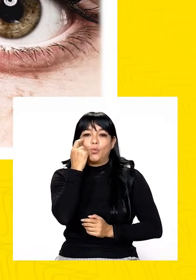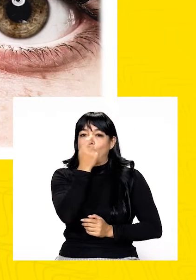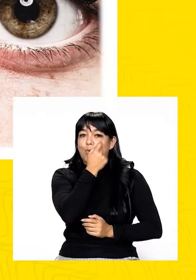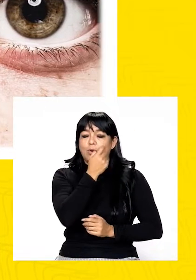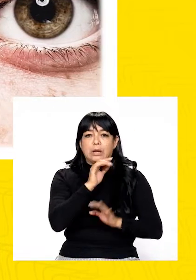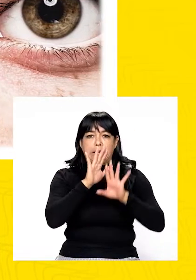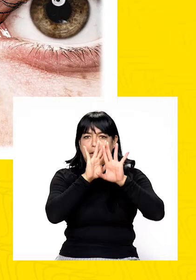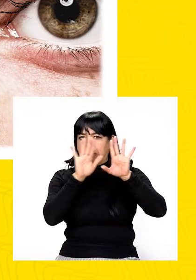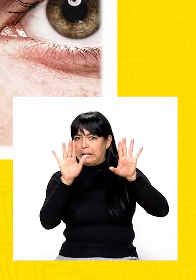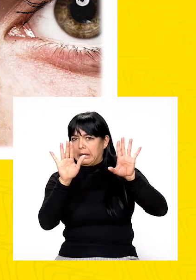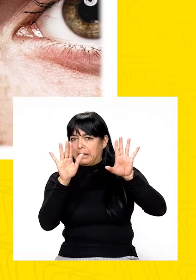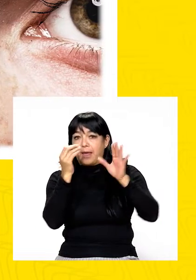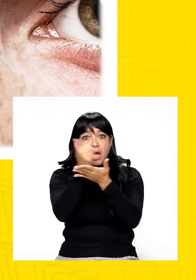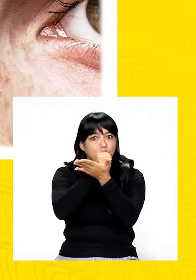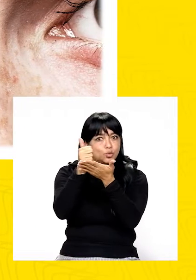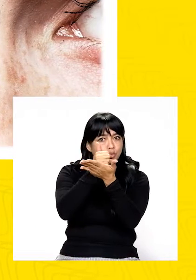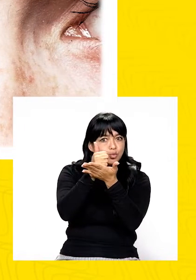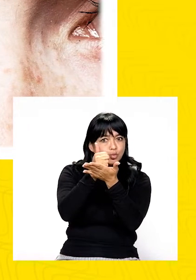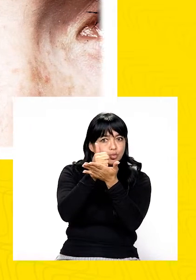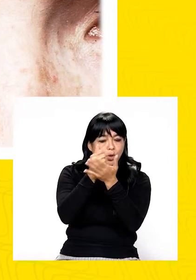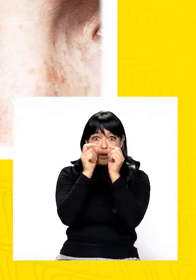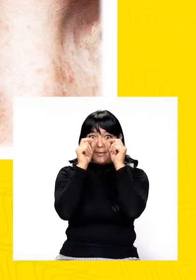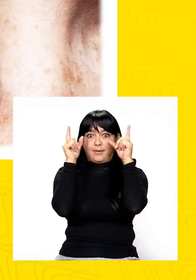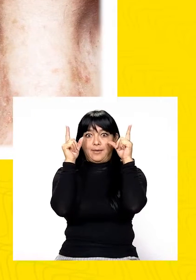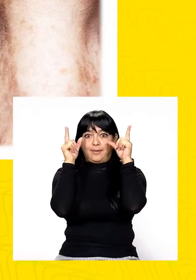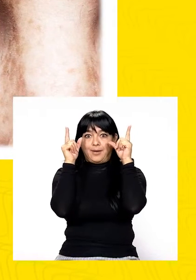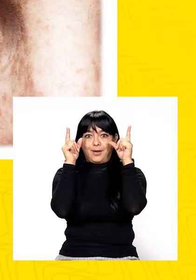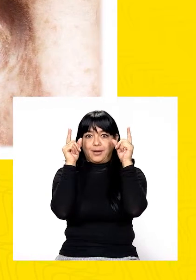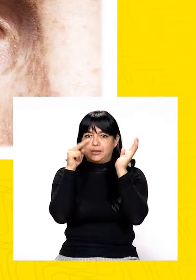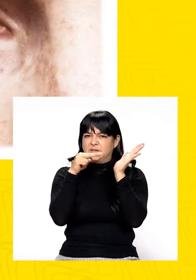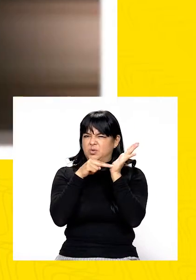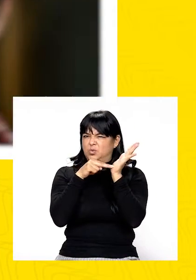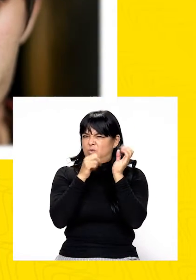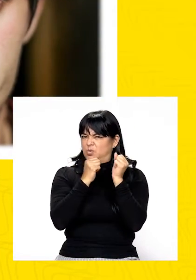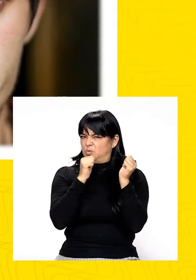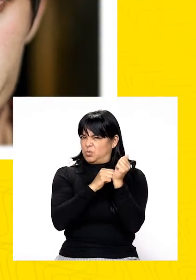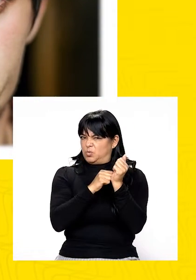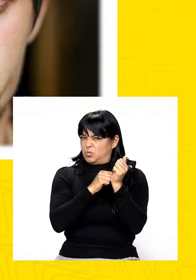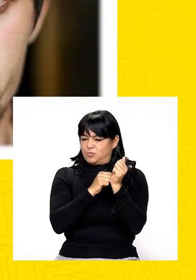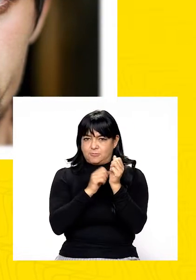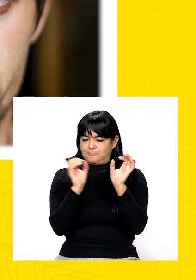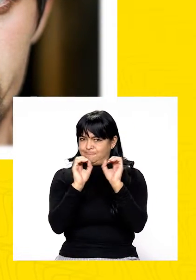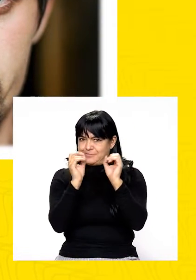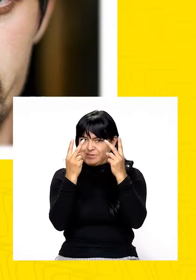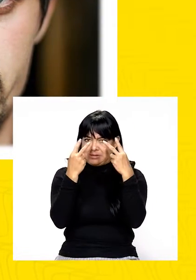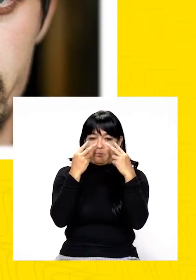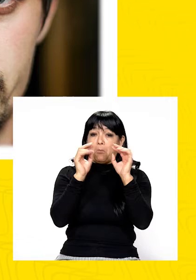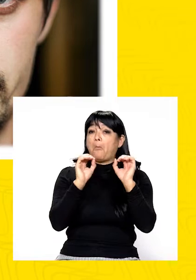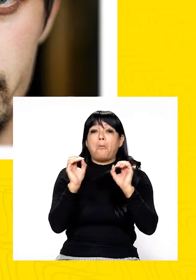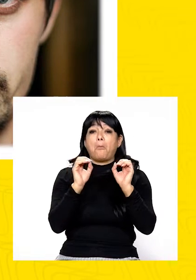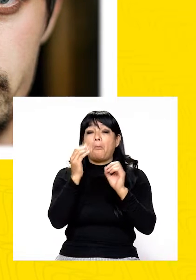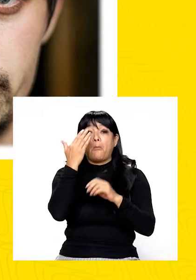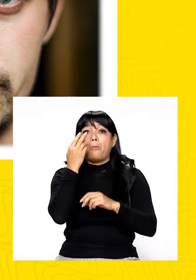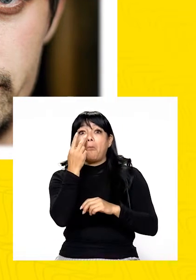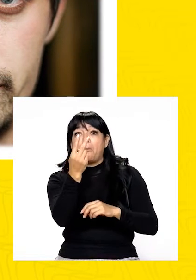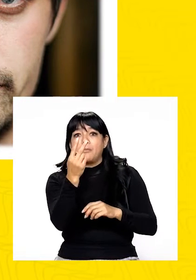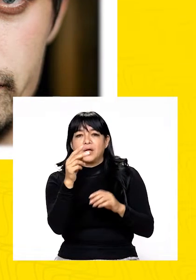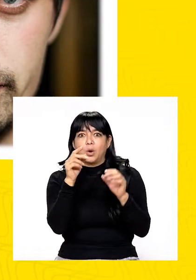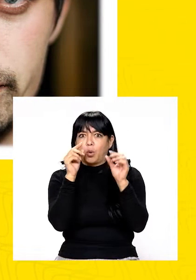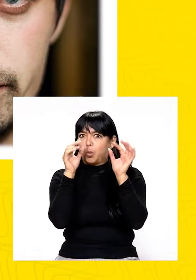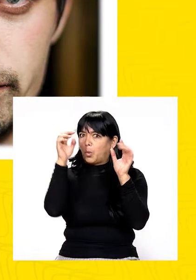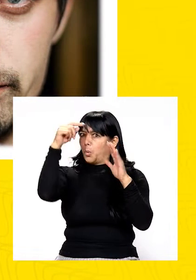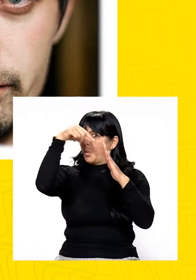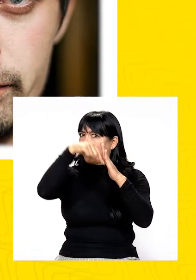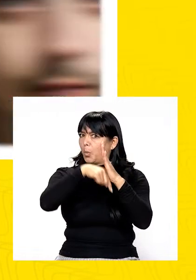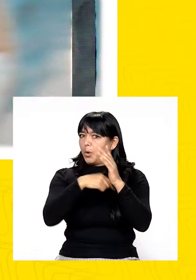Ojos 2. Ausentes, azulados, despiertos, duros, impenetrables, inexpresivos,